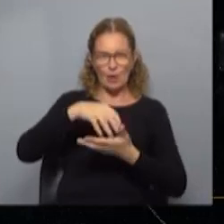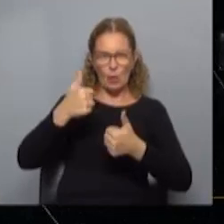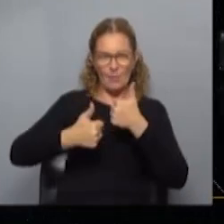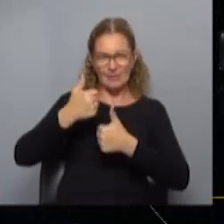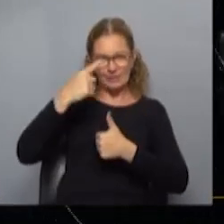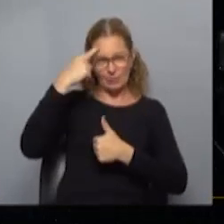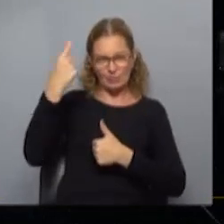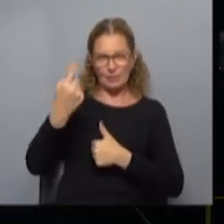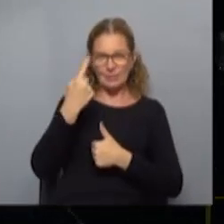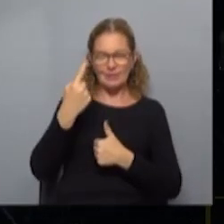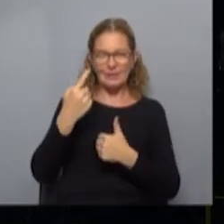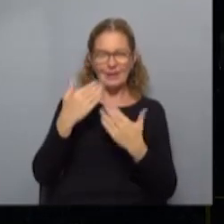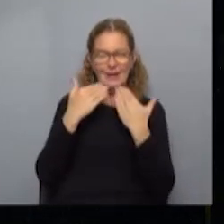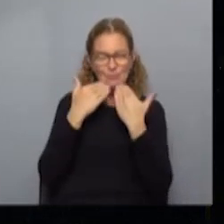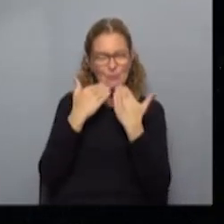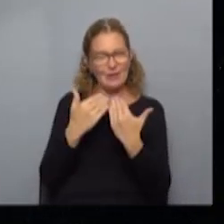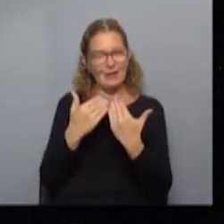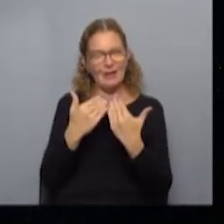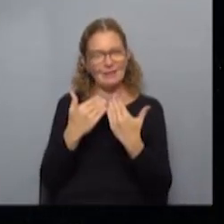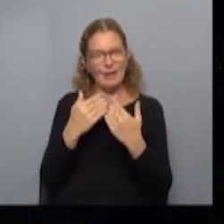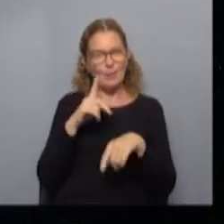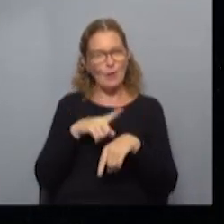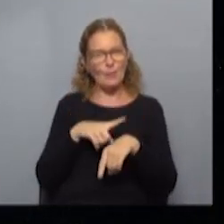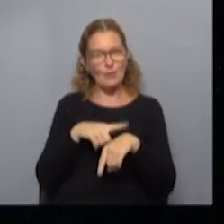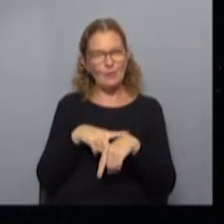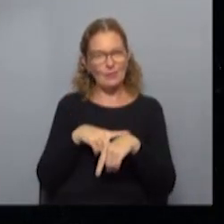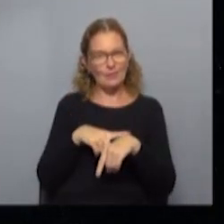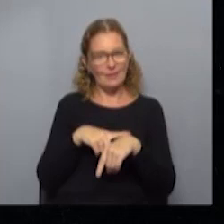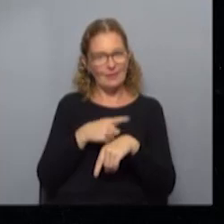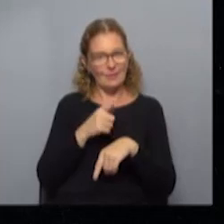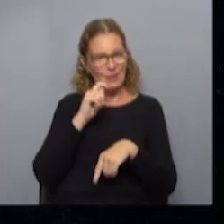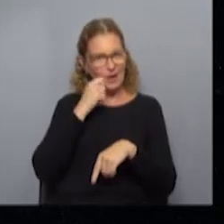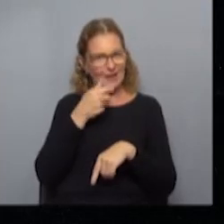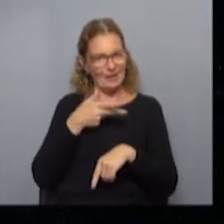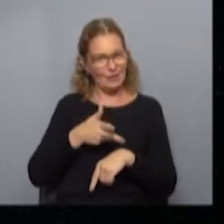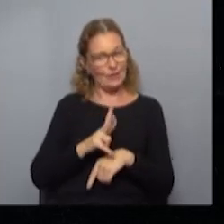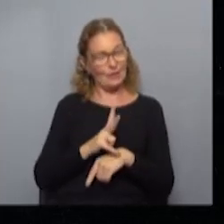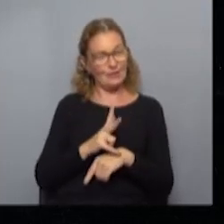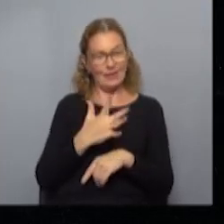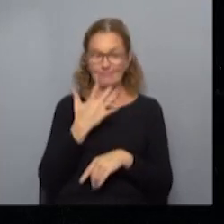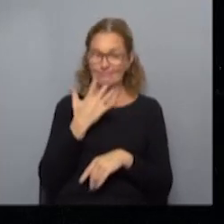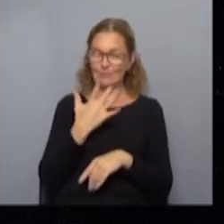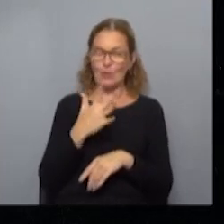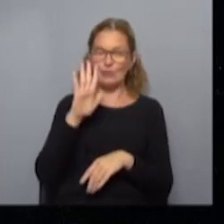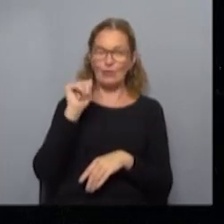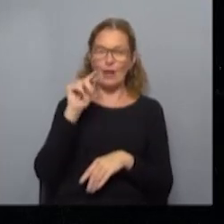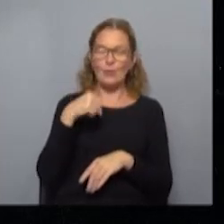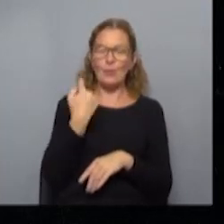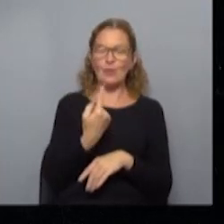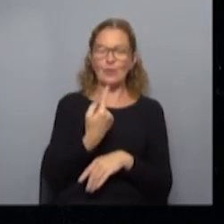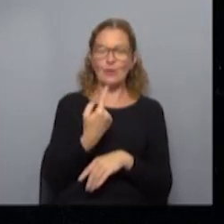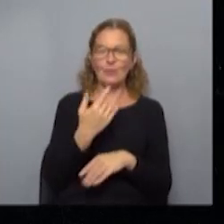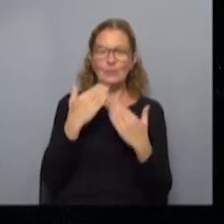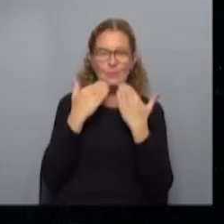internacional. Daniel Fernández, muchísimas gracias por estos minutos y vaya si será lindo Rocha, ¿no? Hermoso, saludos para todos por ahí.